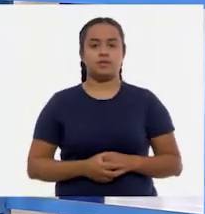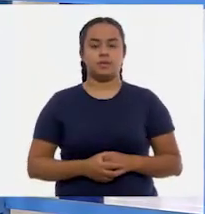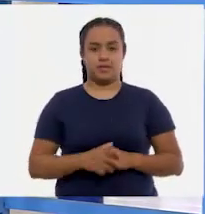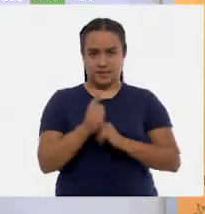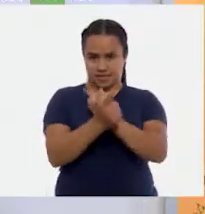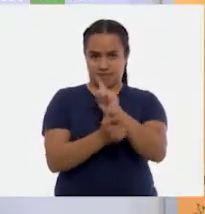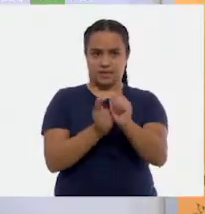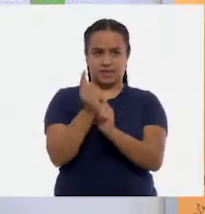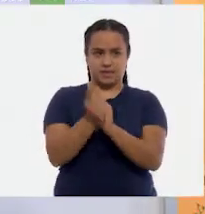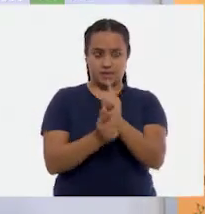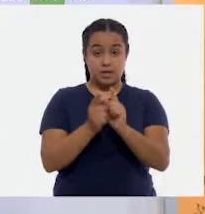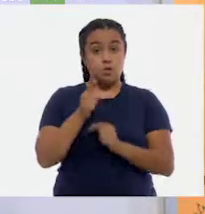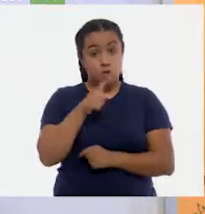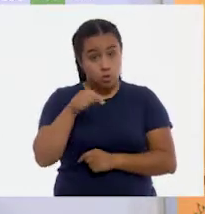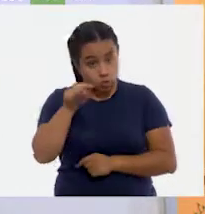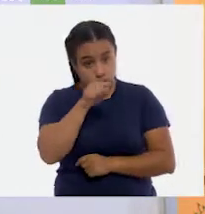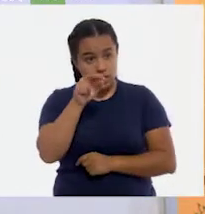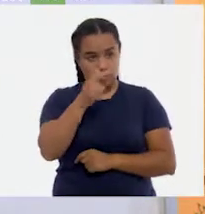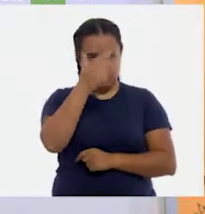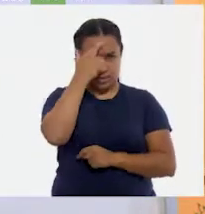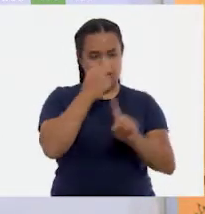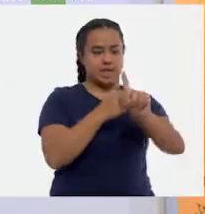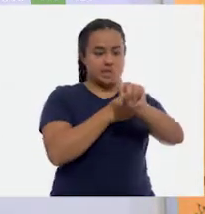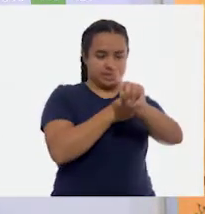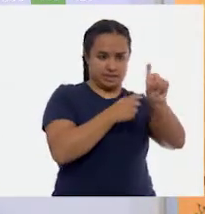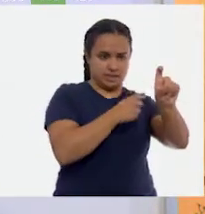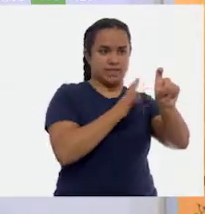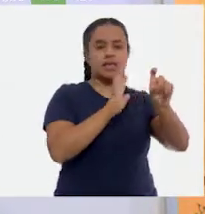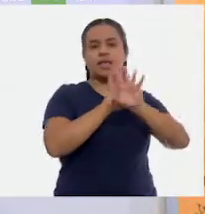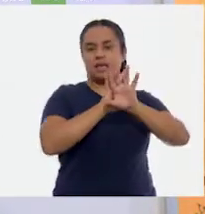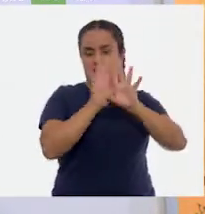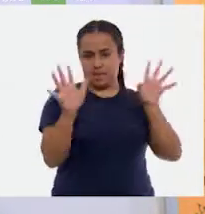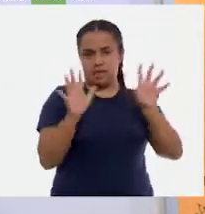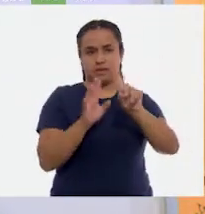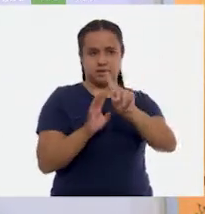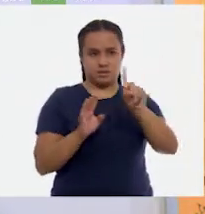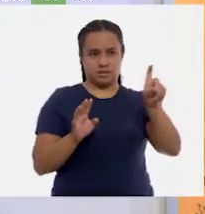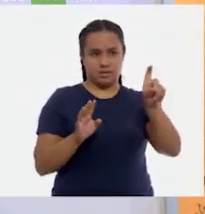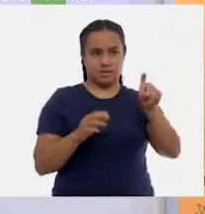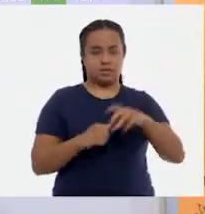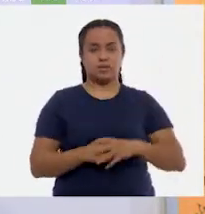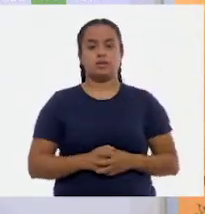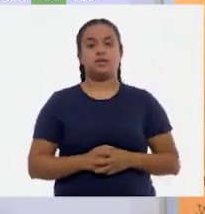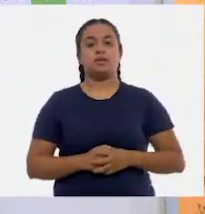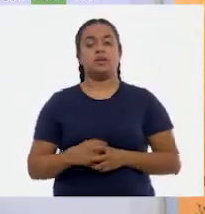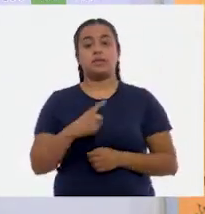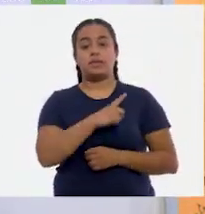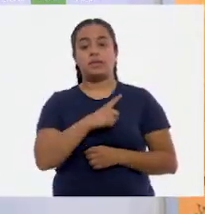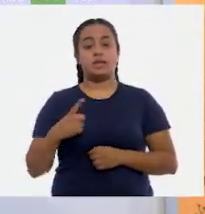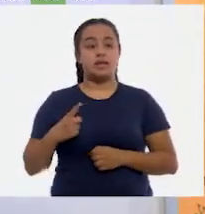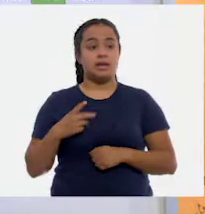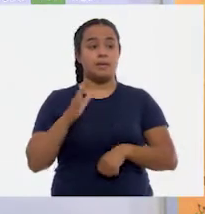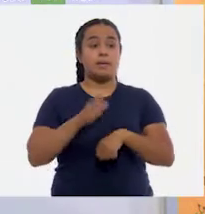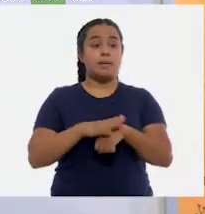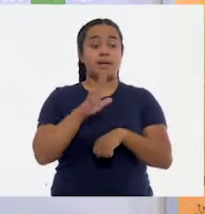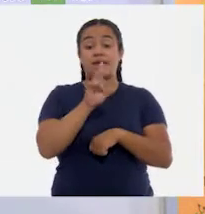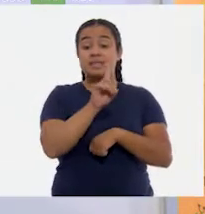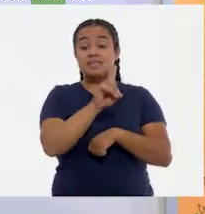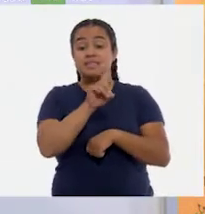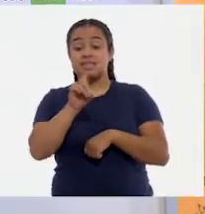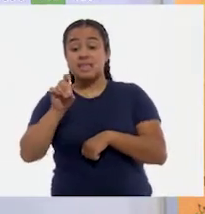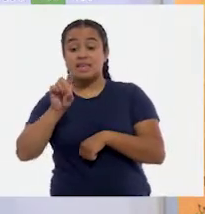despacito. Recuerden que tenemos cien. Ya los tenemos y están allá. Y le tenemos que agregar ciento